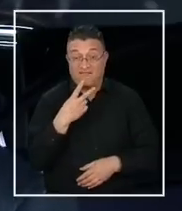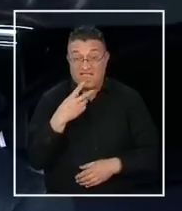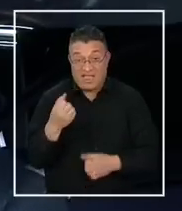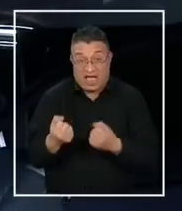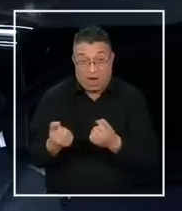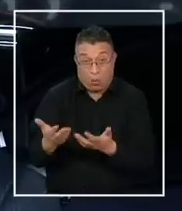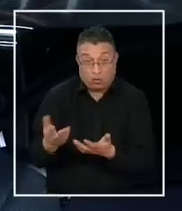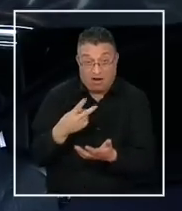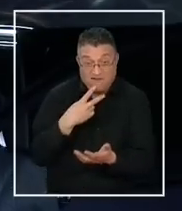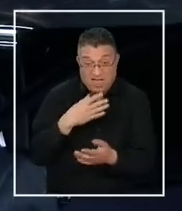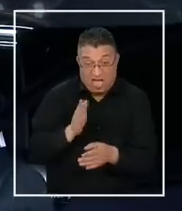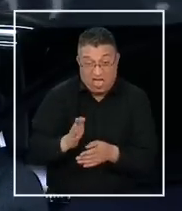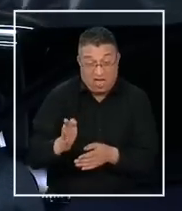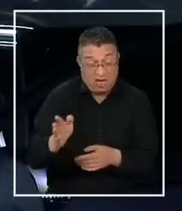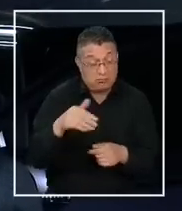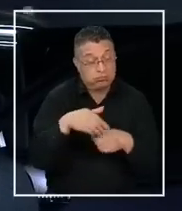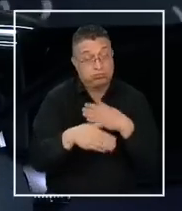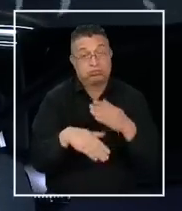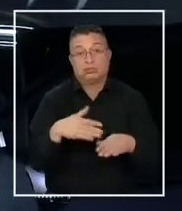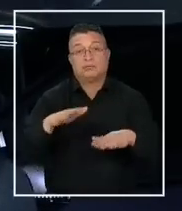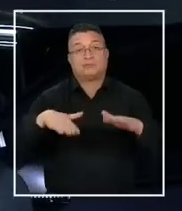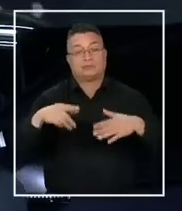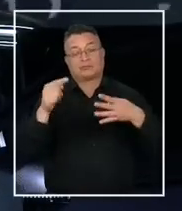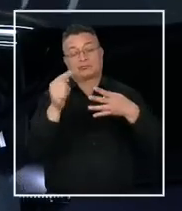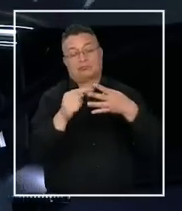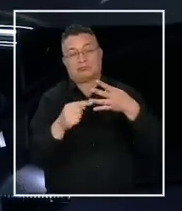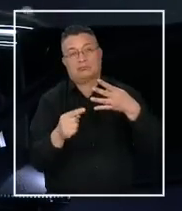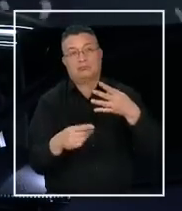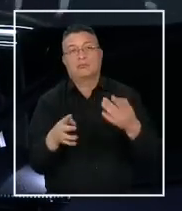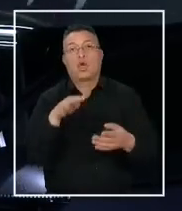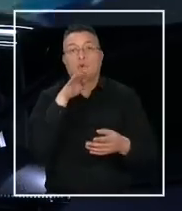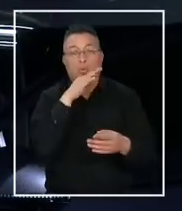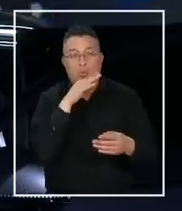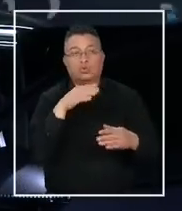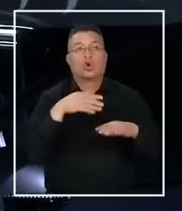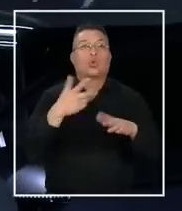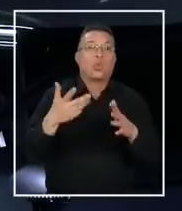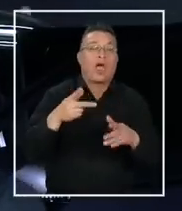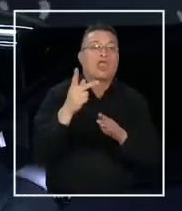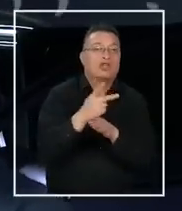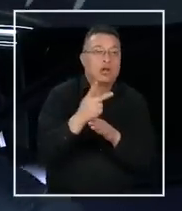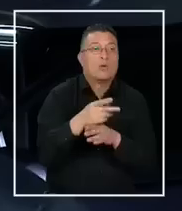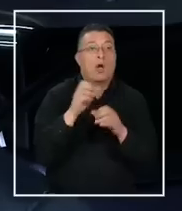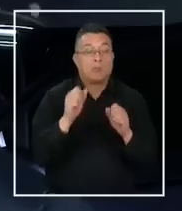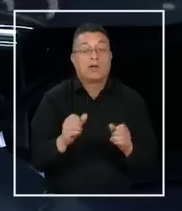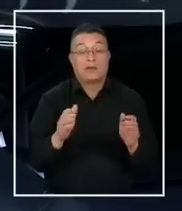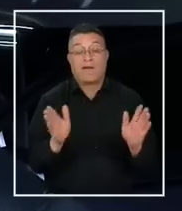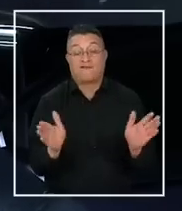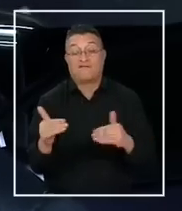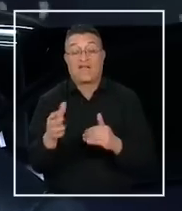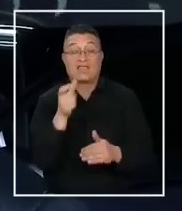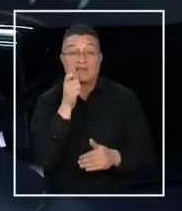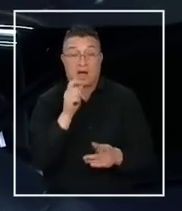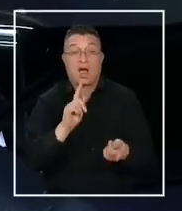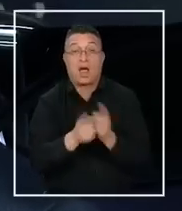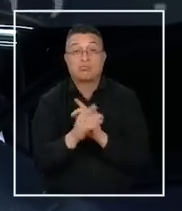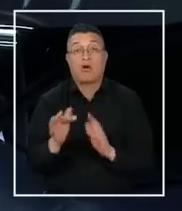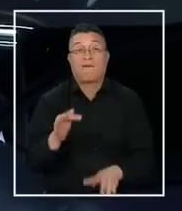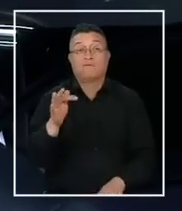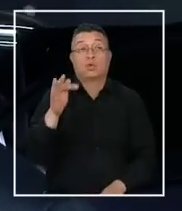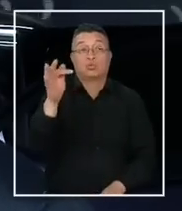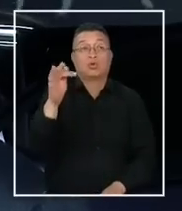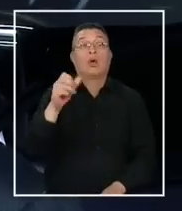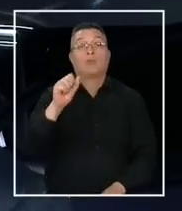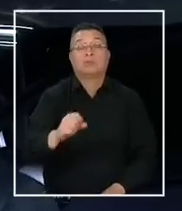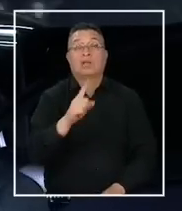depender realmente de muchos otros factores, qué tanto lo usas y demás, pero incluso le podrías cambiar la batería en el futuro y volver